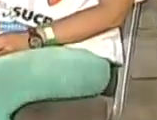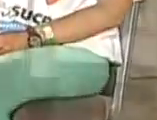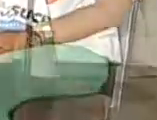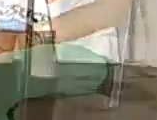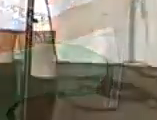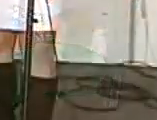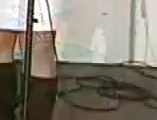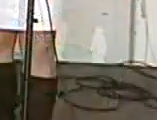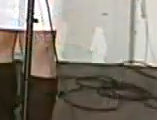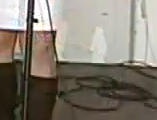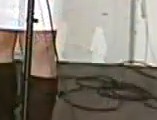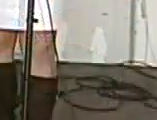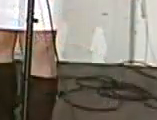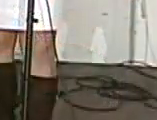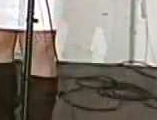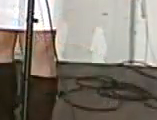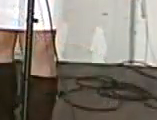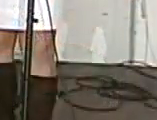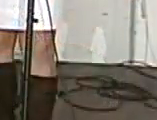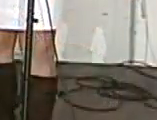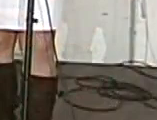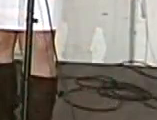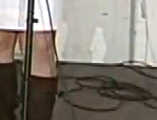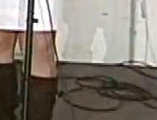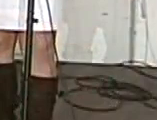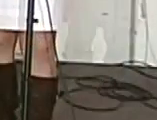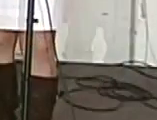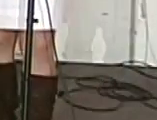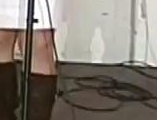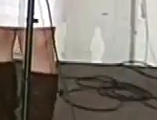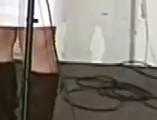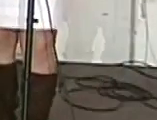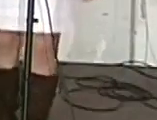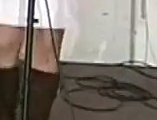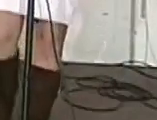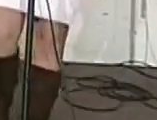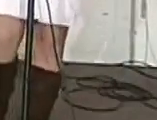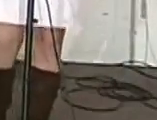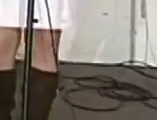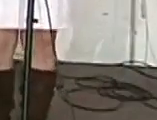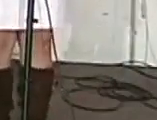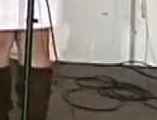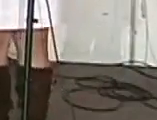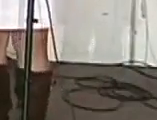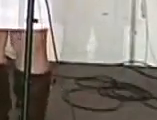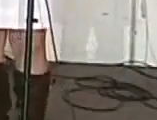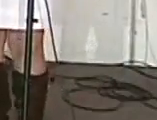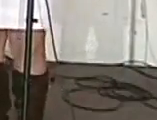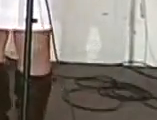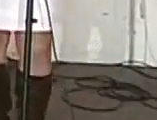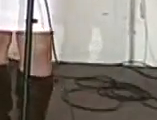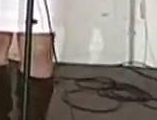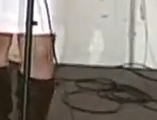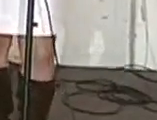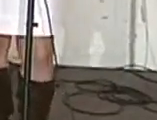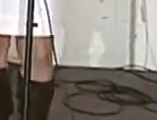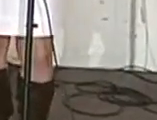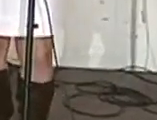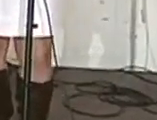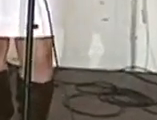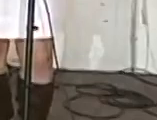¡Vamos todos es